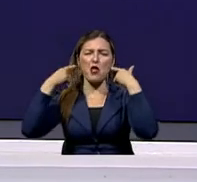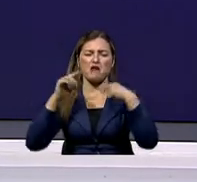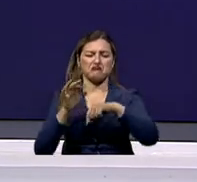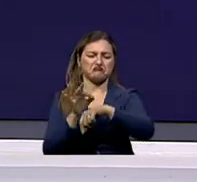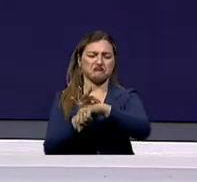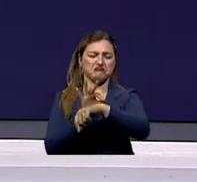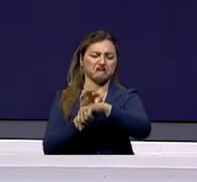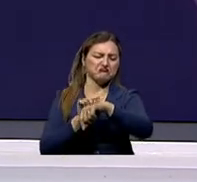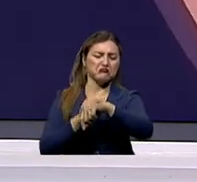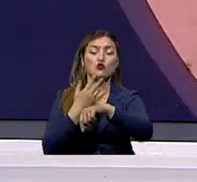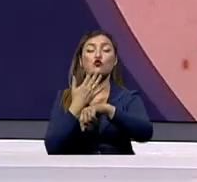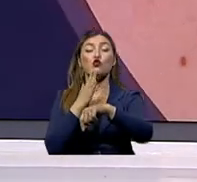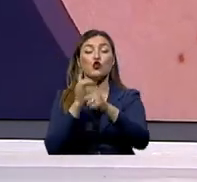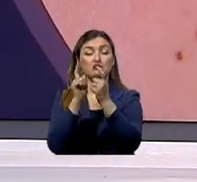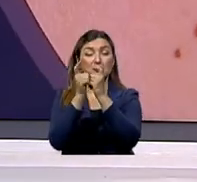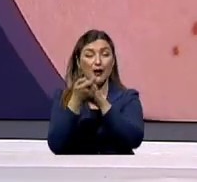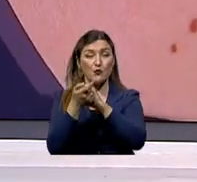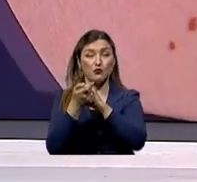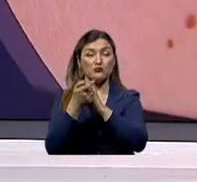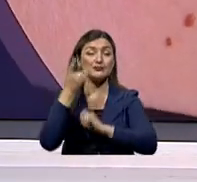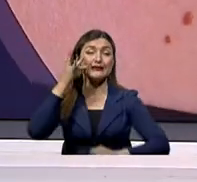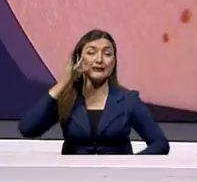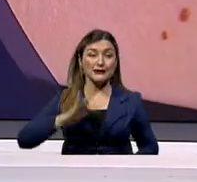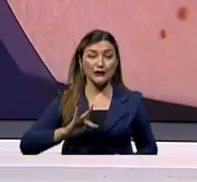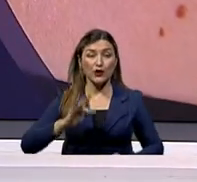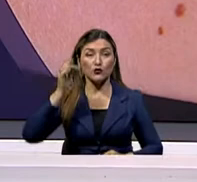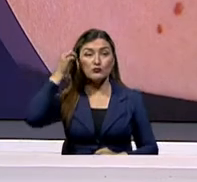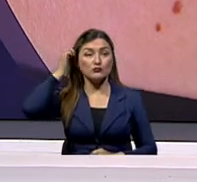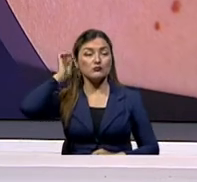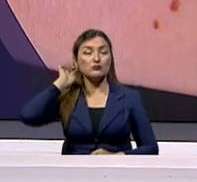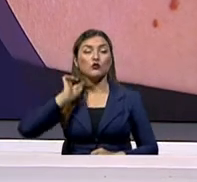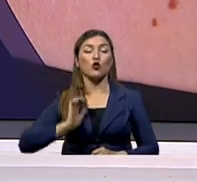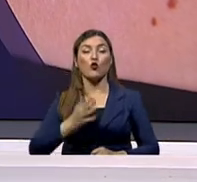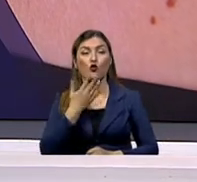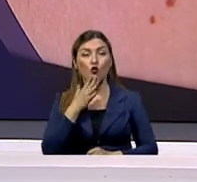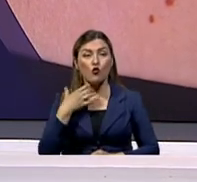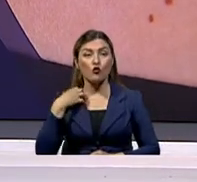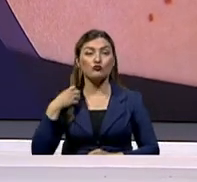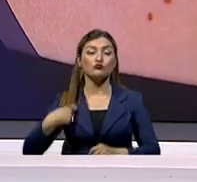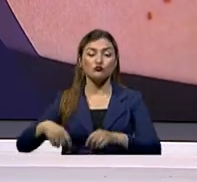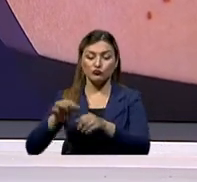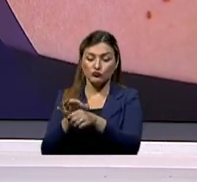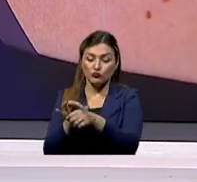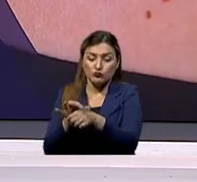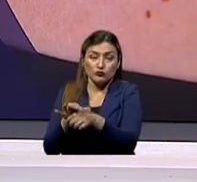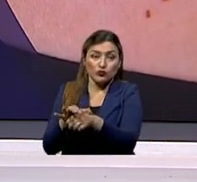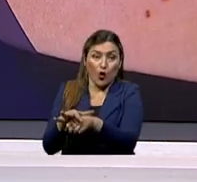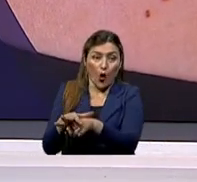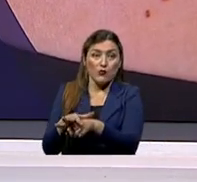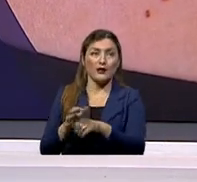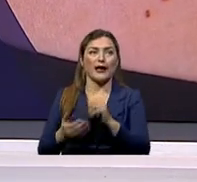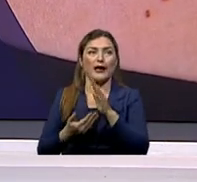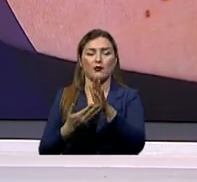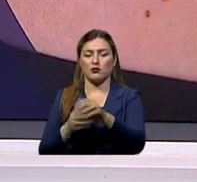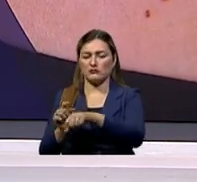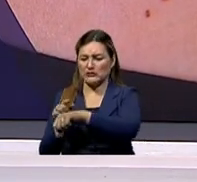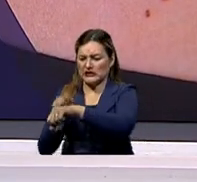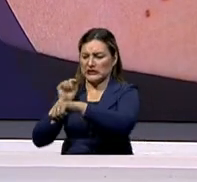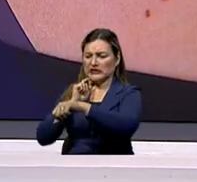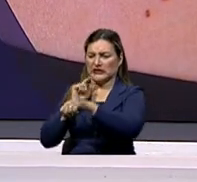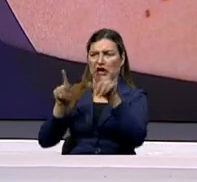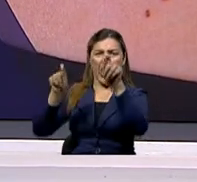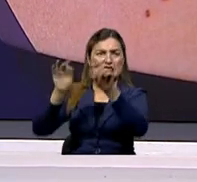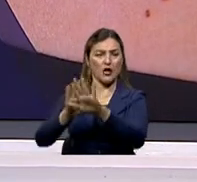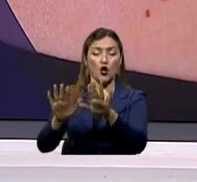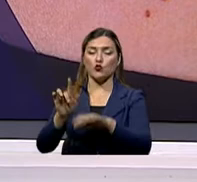lunares que son típicos, a veces se vuelven atípicos en su forma, en su color, en su tamaño y demás. Y no quiere decir que si un lunar le apareció puede ser cáncer, pero usted tiene que